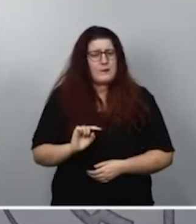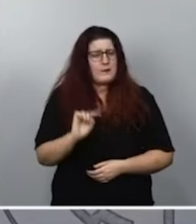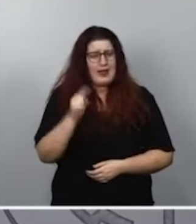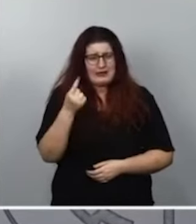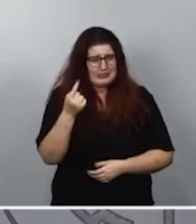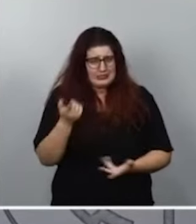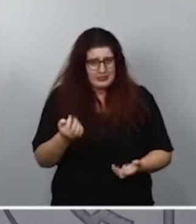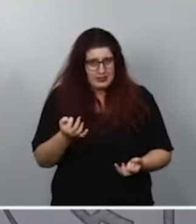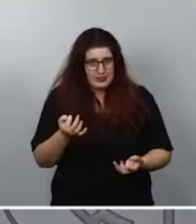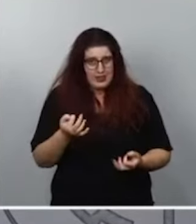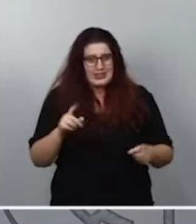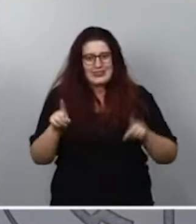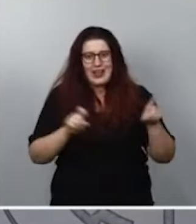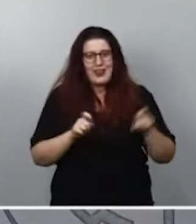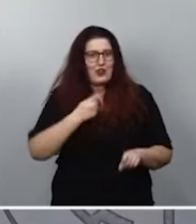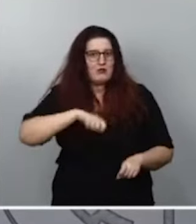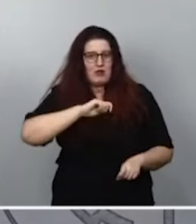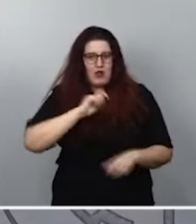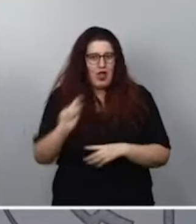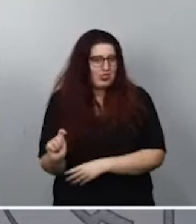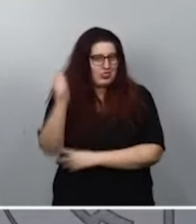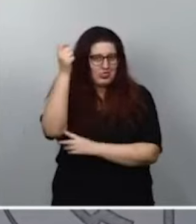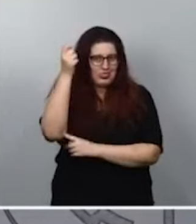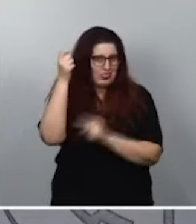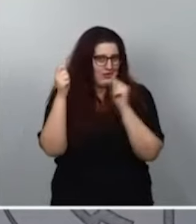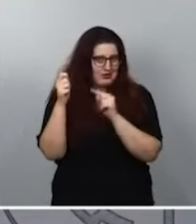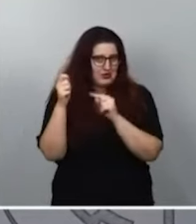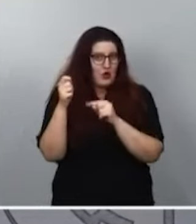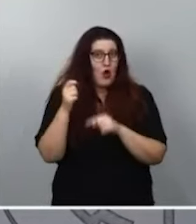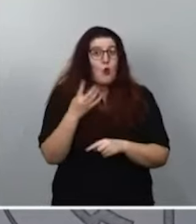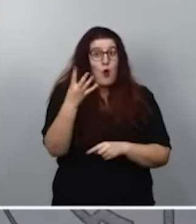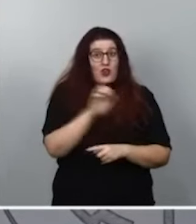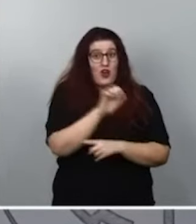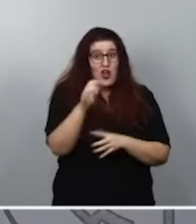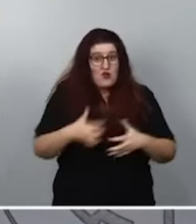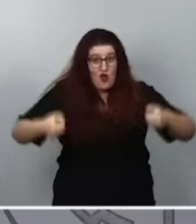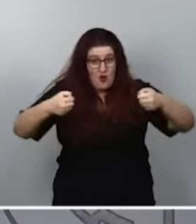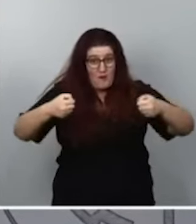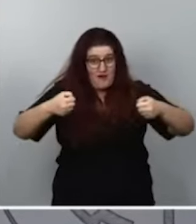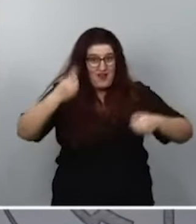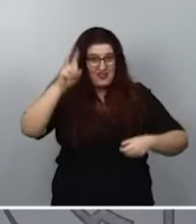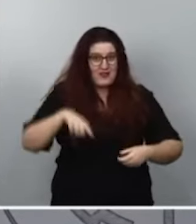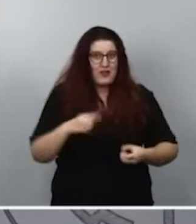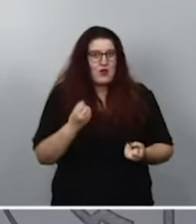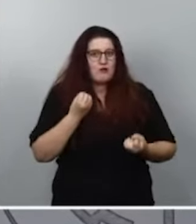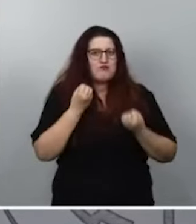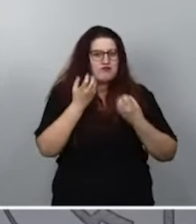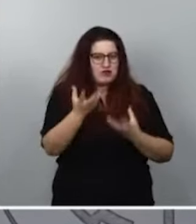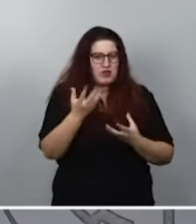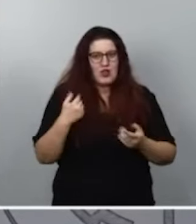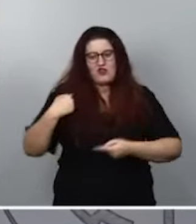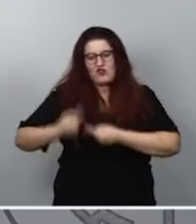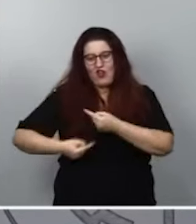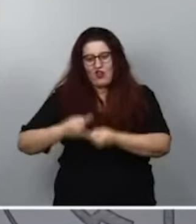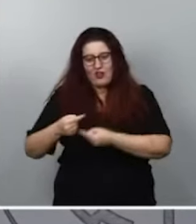conseguido esta gran selección. Cuatro Eurocopas y, sobre todo, trasladar día a día